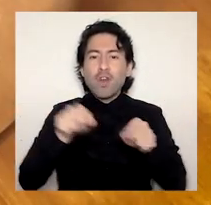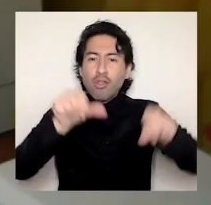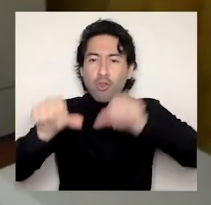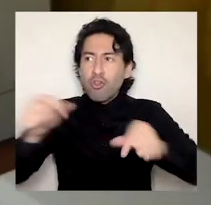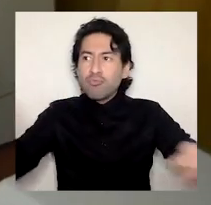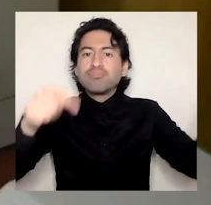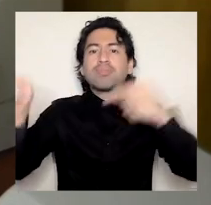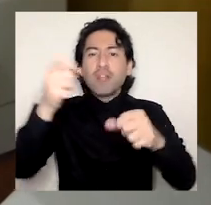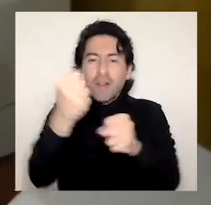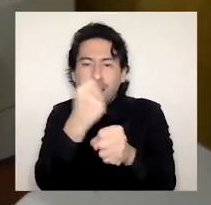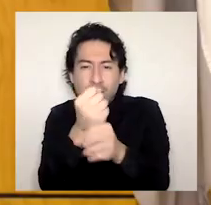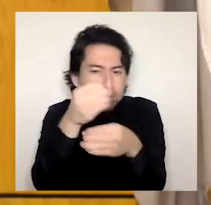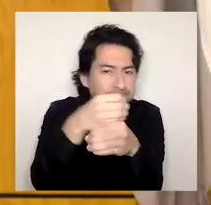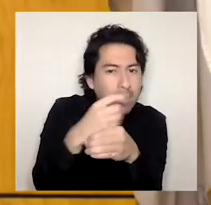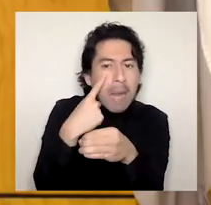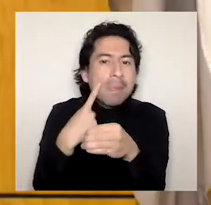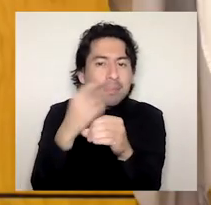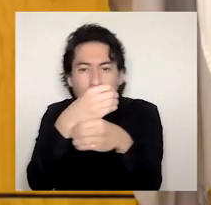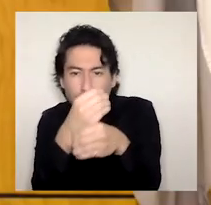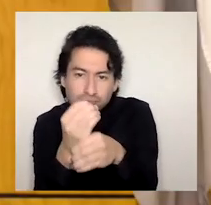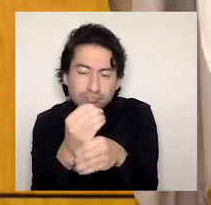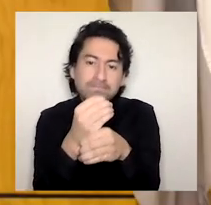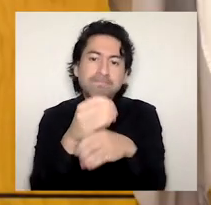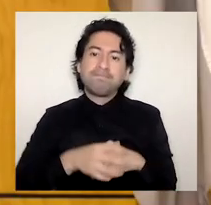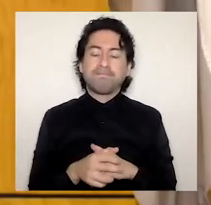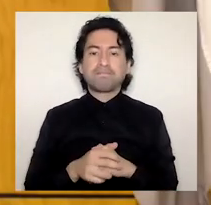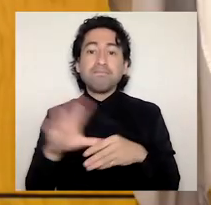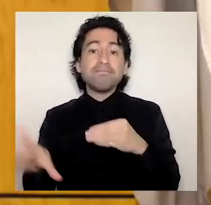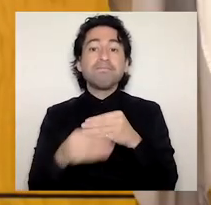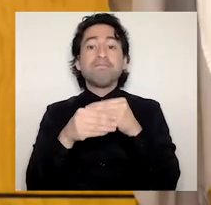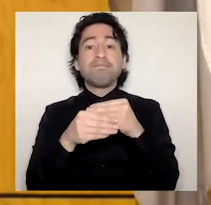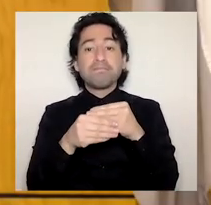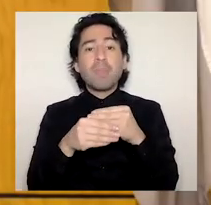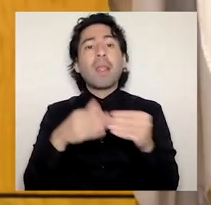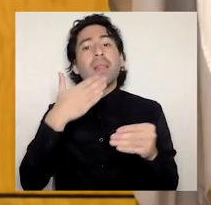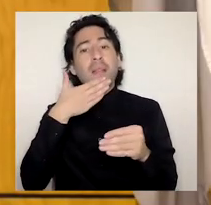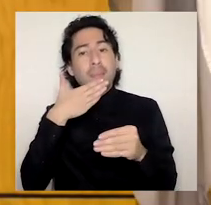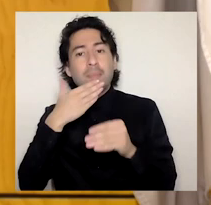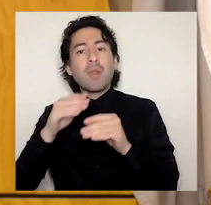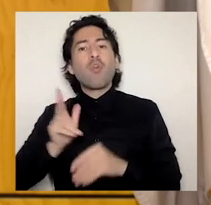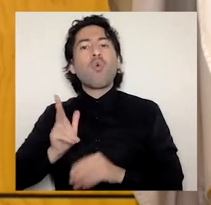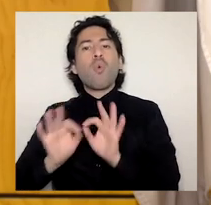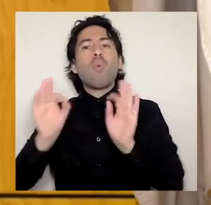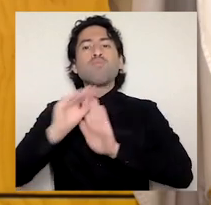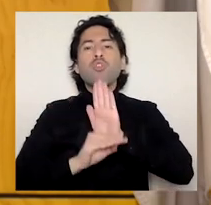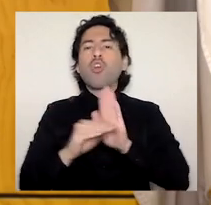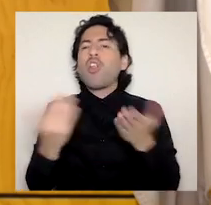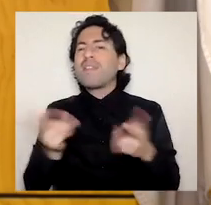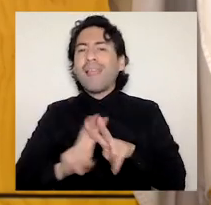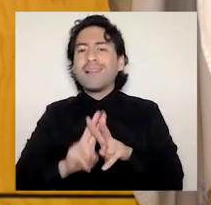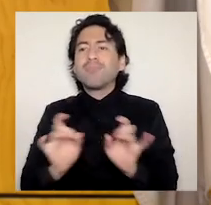trabajos experimentales. Complementariamente, se elaboró un protocolo de actuación para el ingreso de personas a